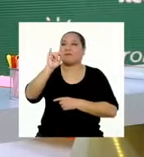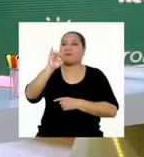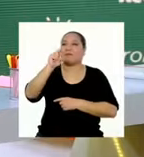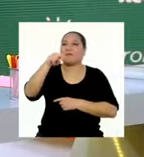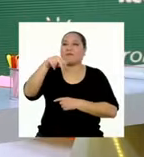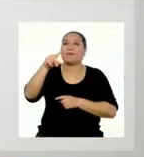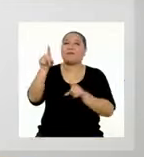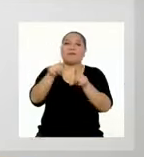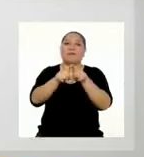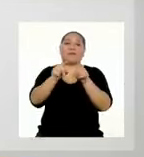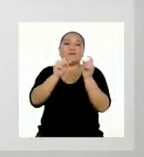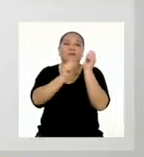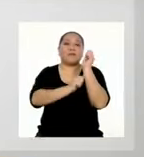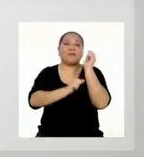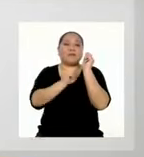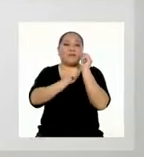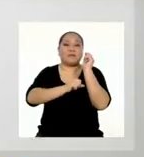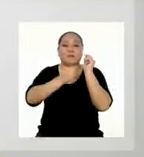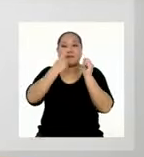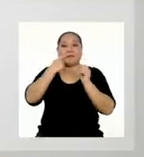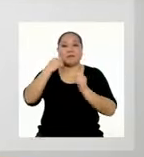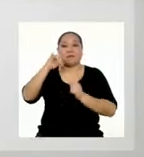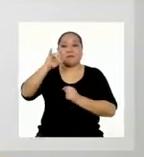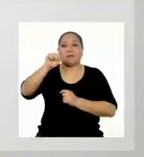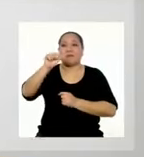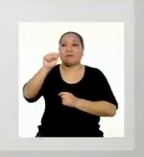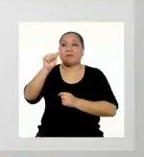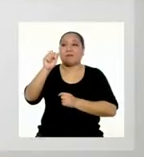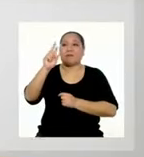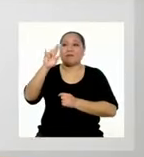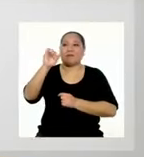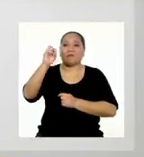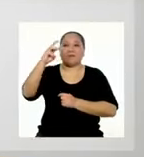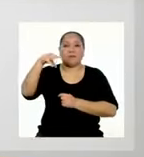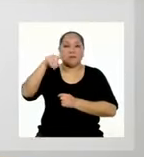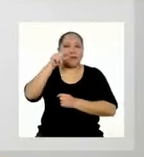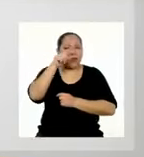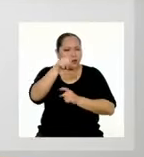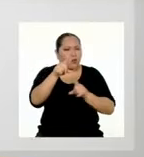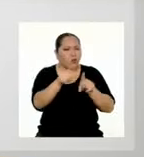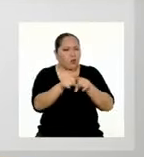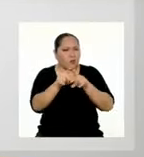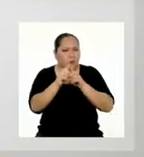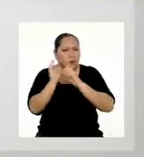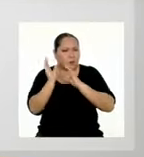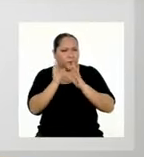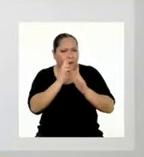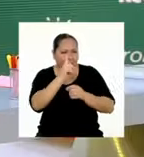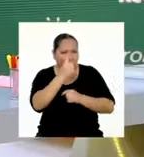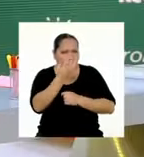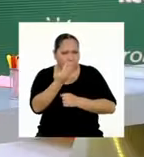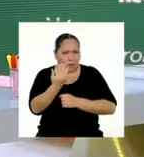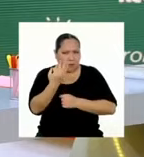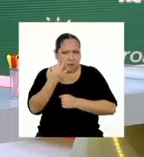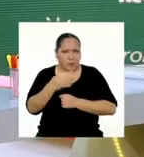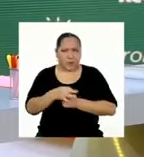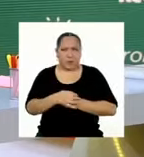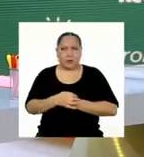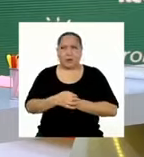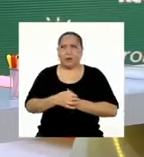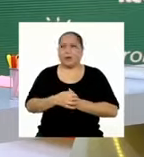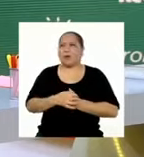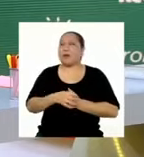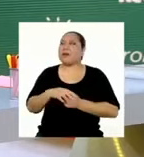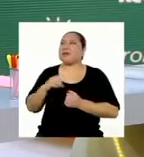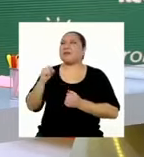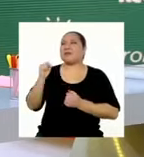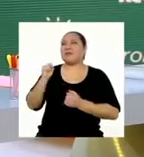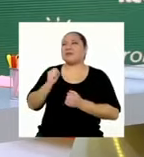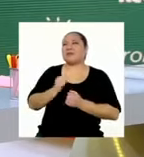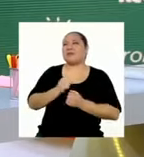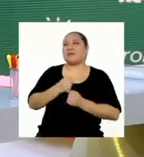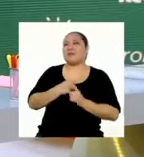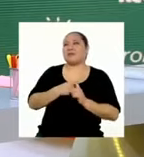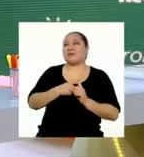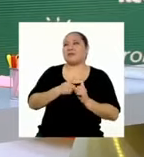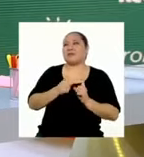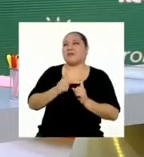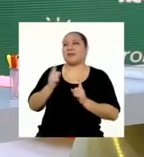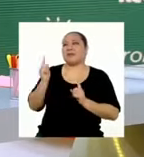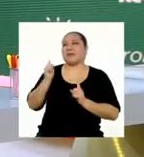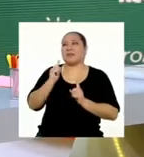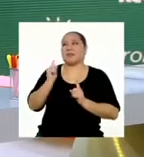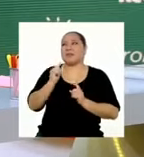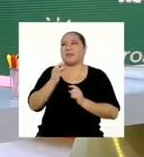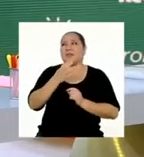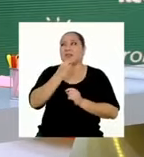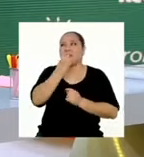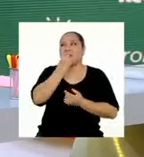hermano de Yarenis. Por lo que recuerdo, tú también estabas preparando una, ¿verdad, Rodrigo? Sí, pero no es tan